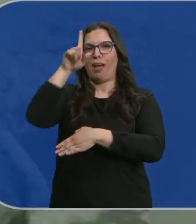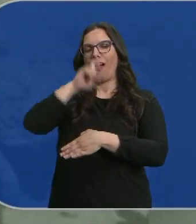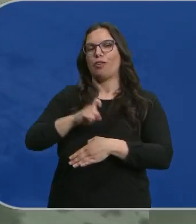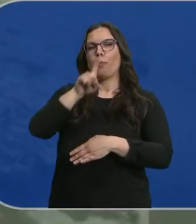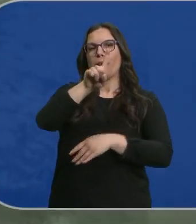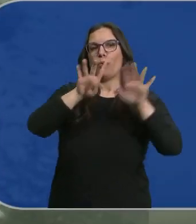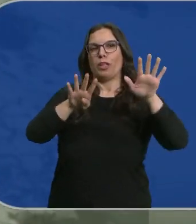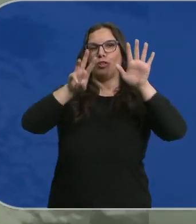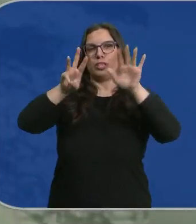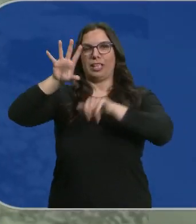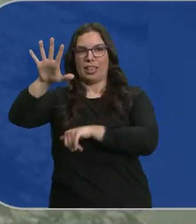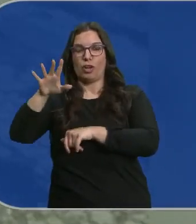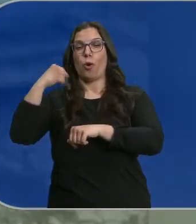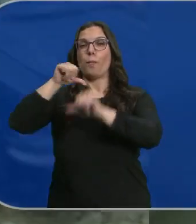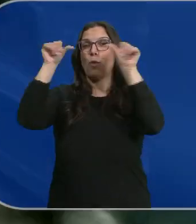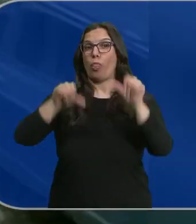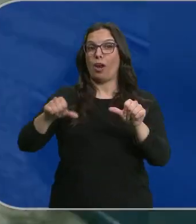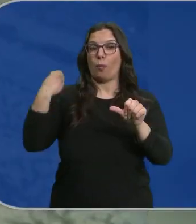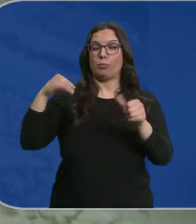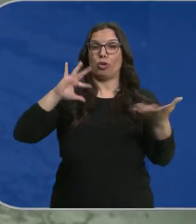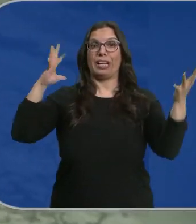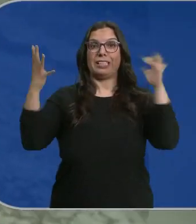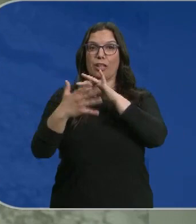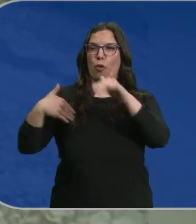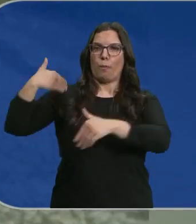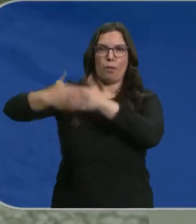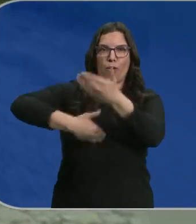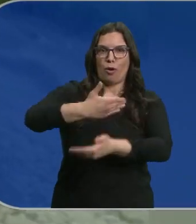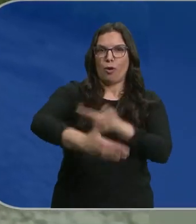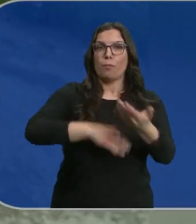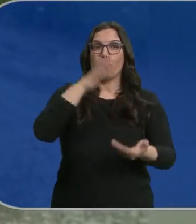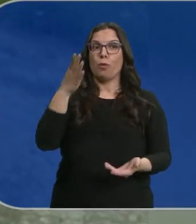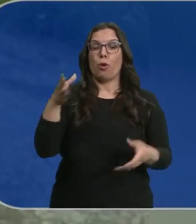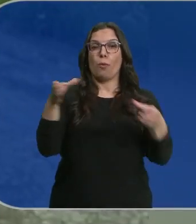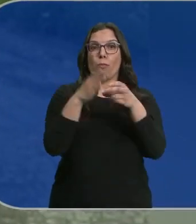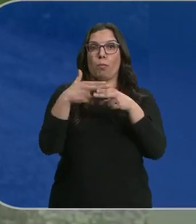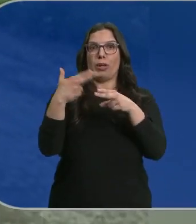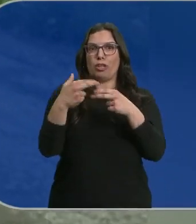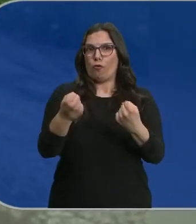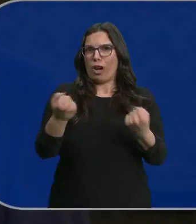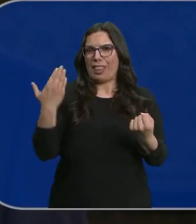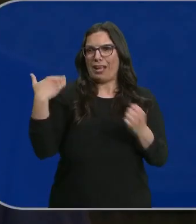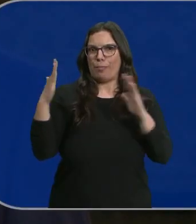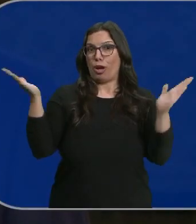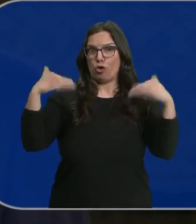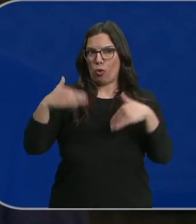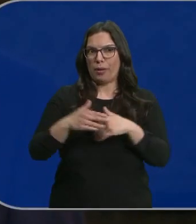Se trata de un modelo heredado de la transición por la escasa fuerza que tenían entonces los partidos políticos. Y probablemente se tenía miedo